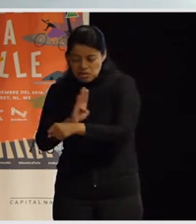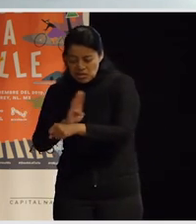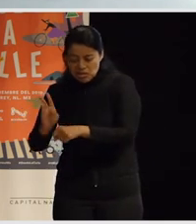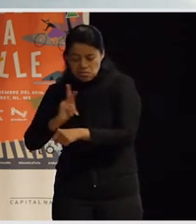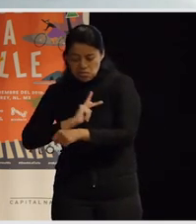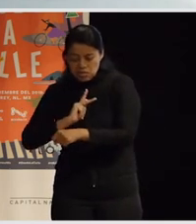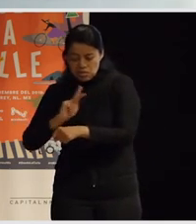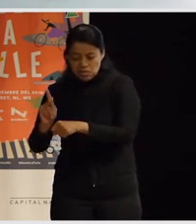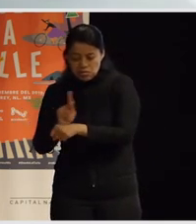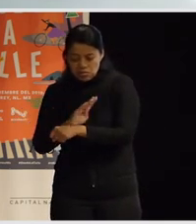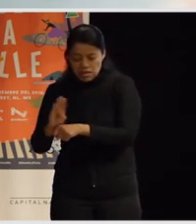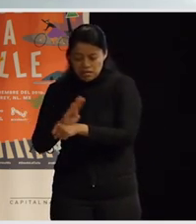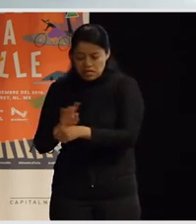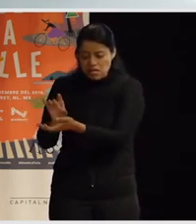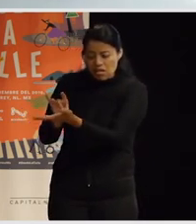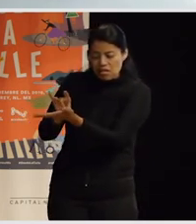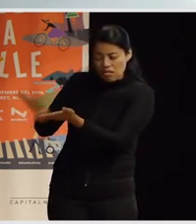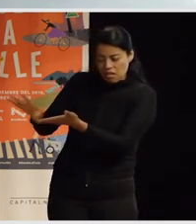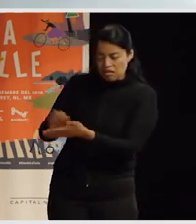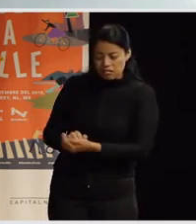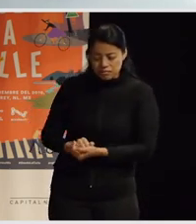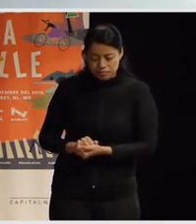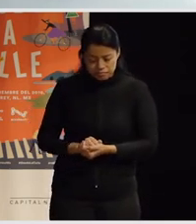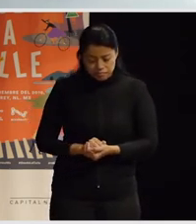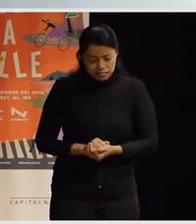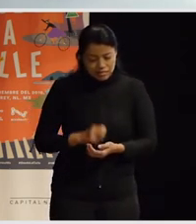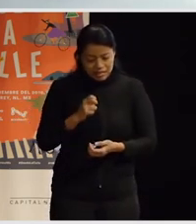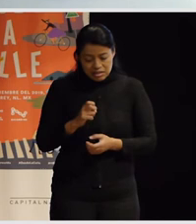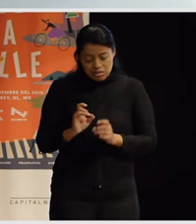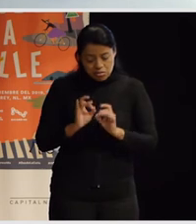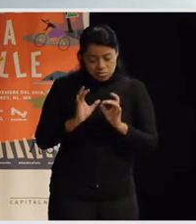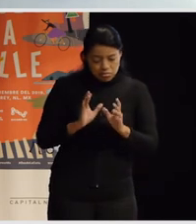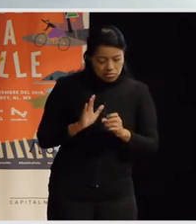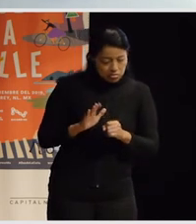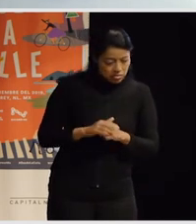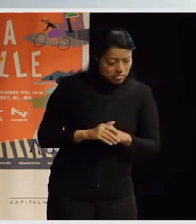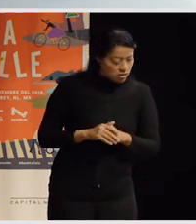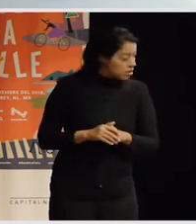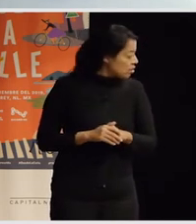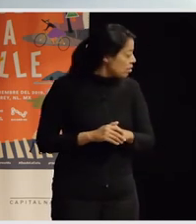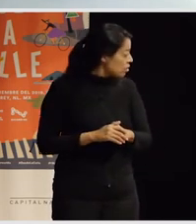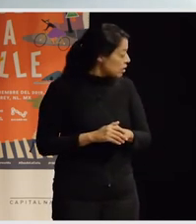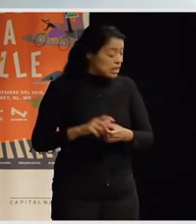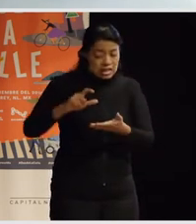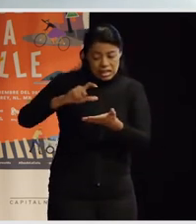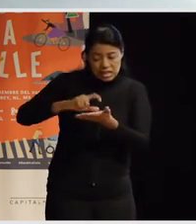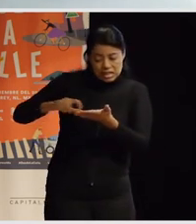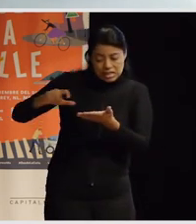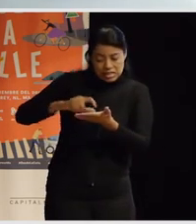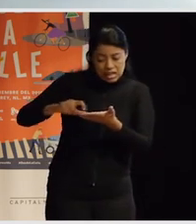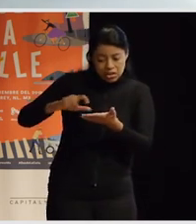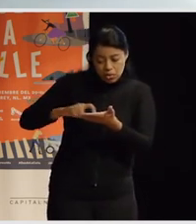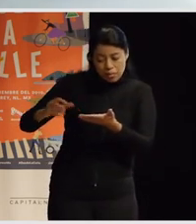es que hay grandes emporios de inversión internacional que lo que están haciendo es comprar o sea nos están comprando el territorio y nos están